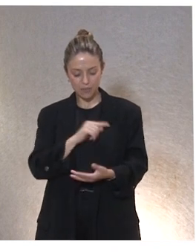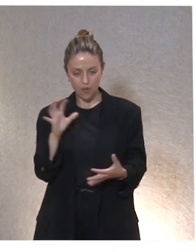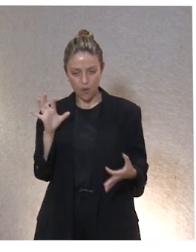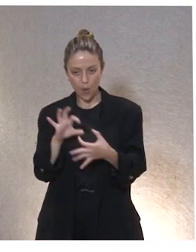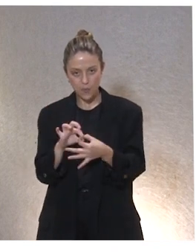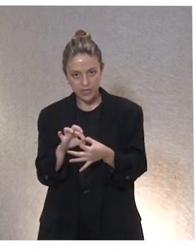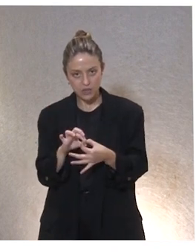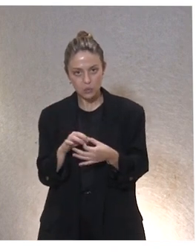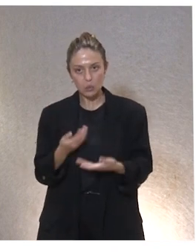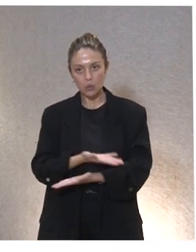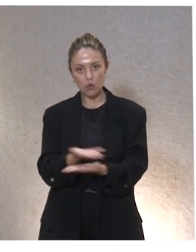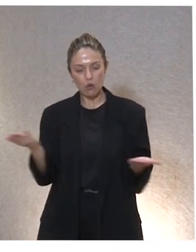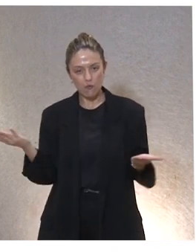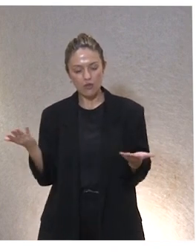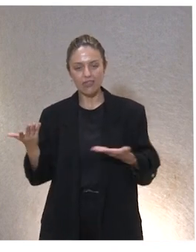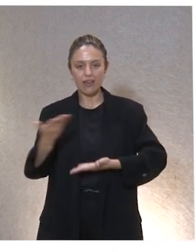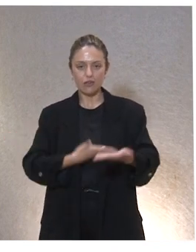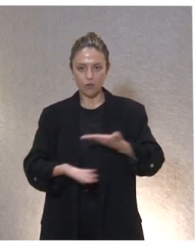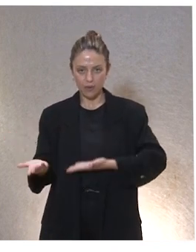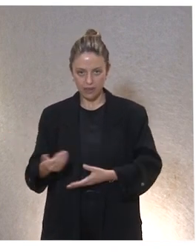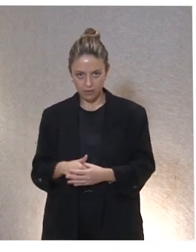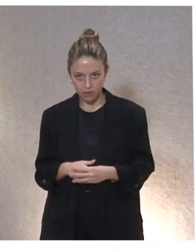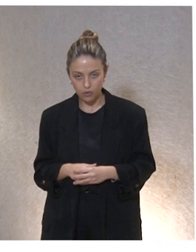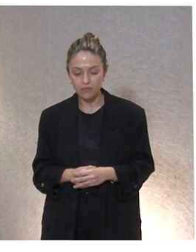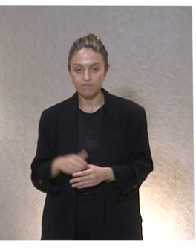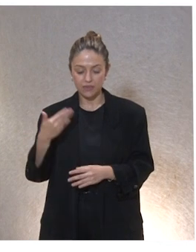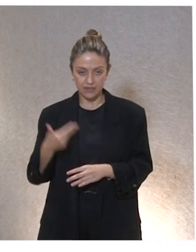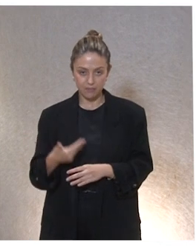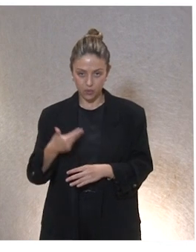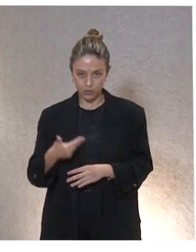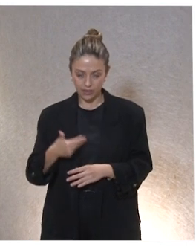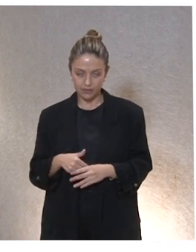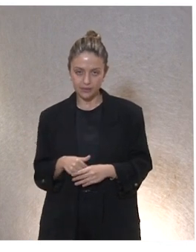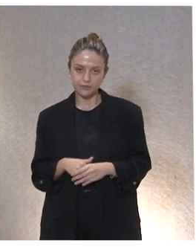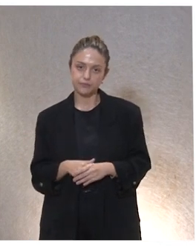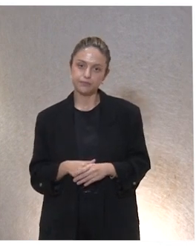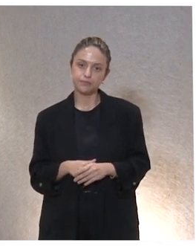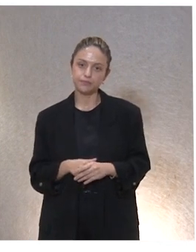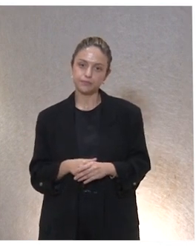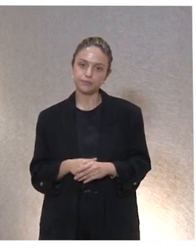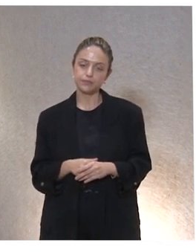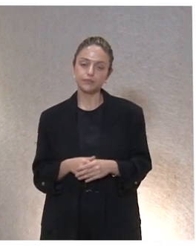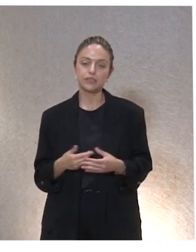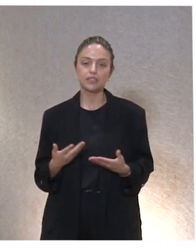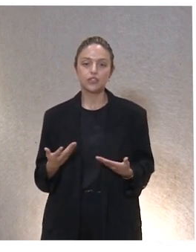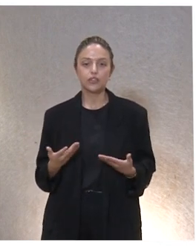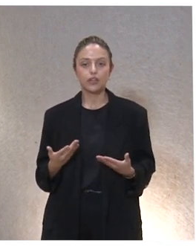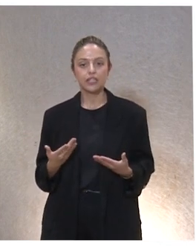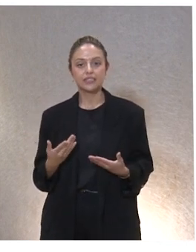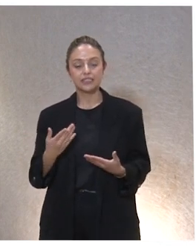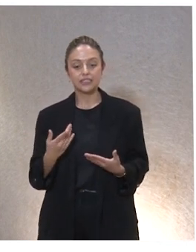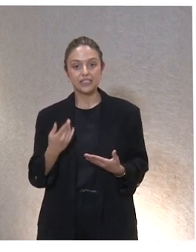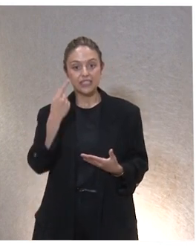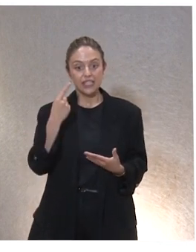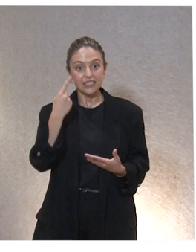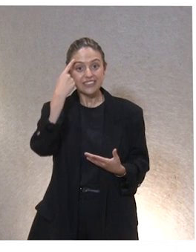confianza y de cooperación que también se dijo aquí que es muy importante ¿y cómo vamos a saber todo